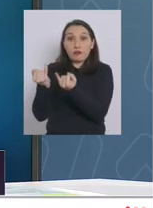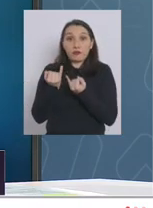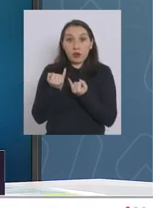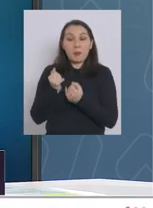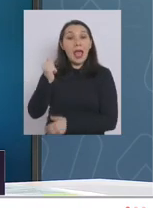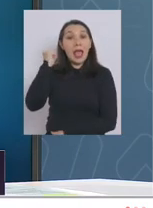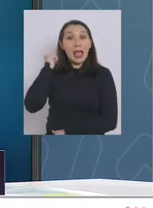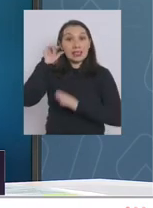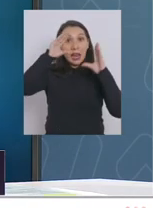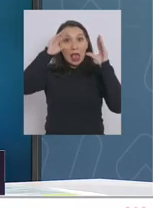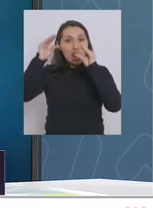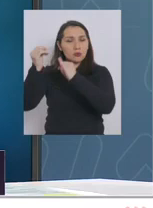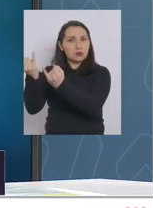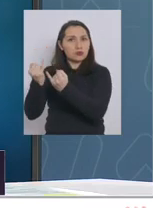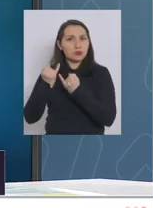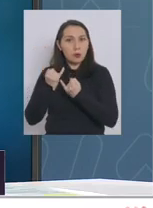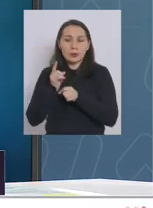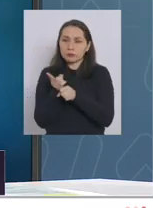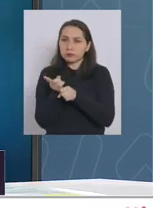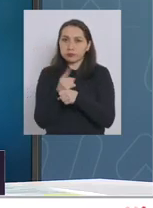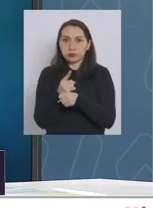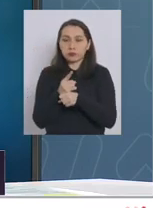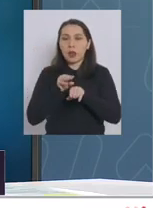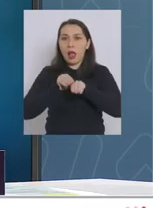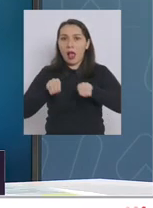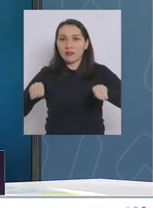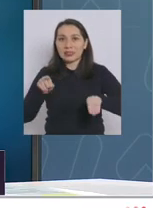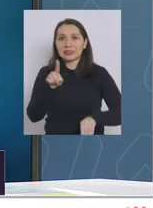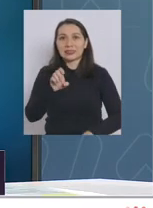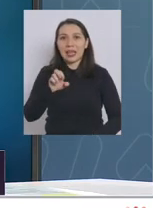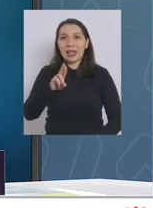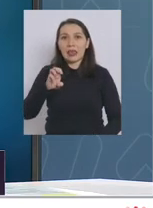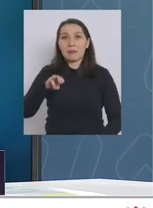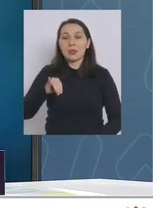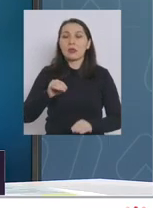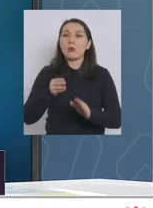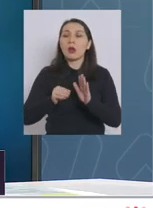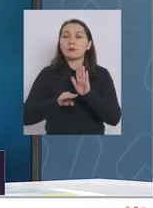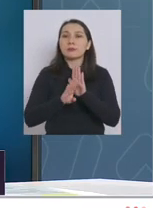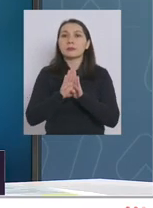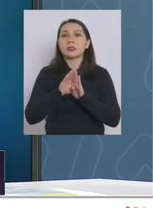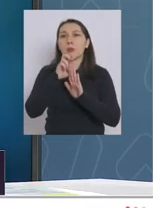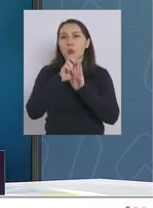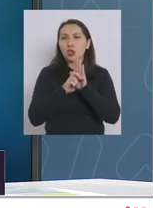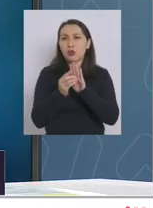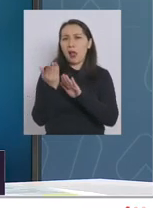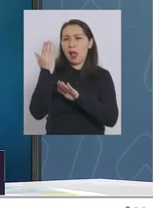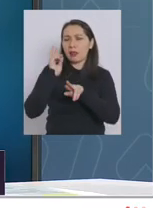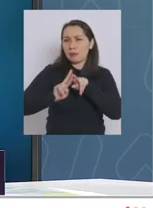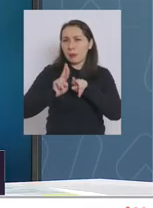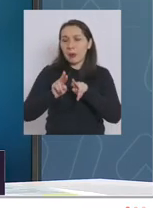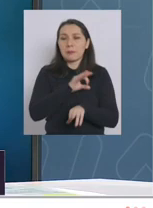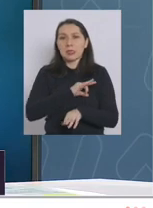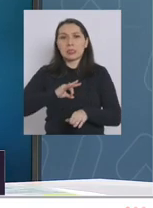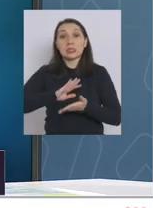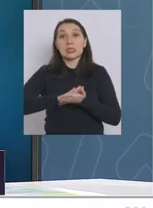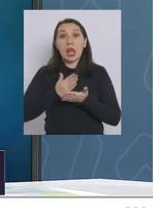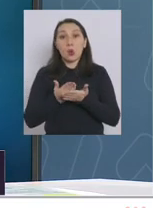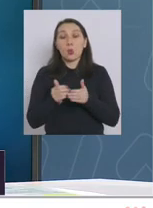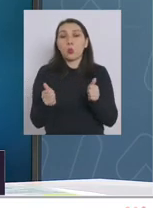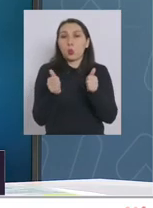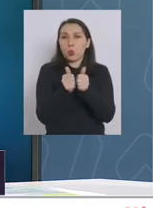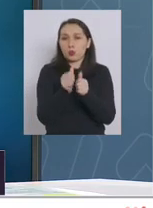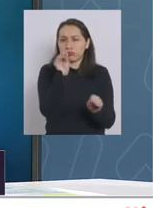ayer en la noche, inmediatamente se avisó a la Ceremi, se activó el protocolo que veníamos preparando en el Ministerio de Salud en conjunto